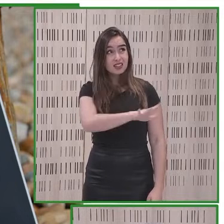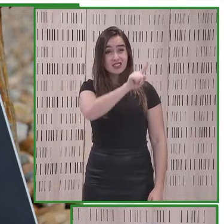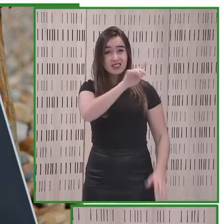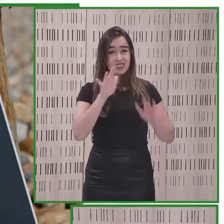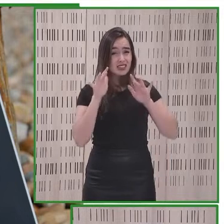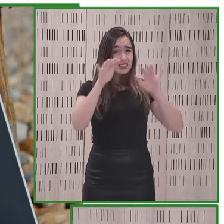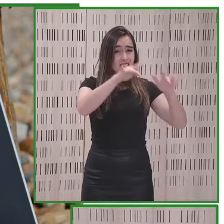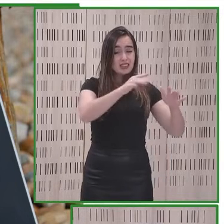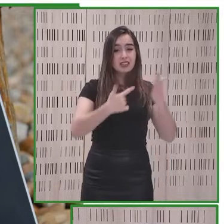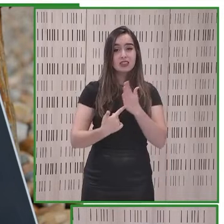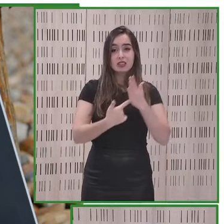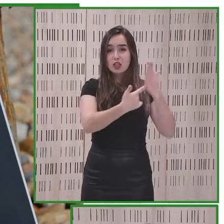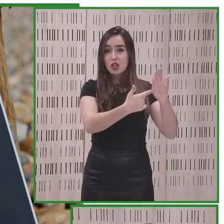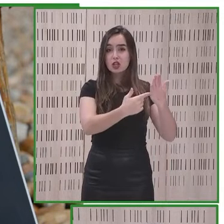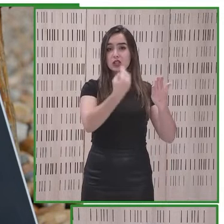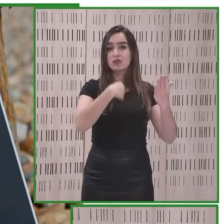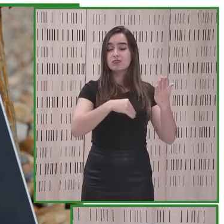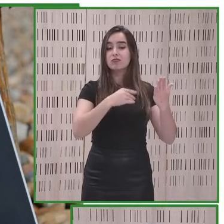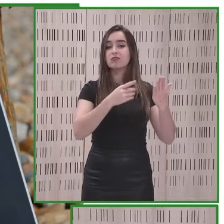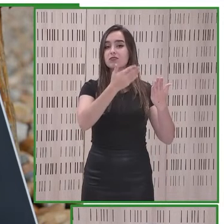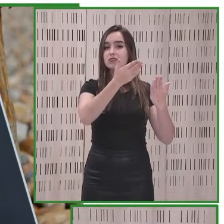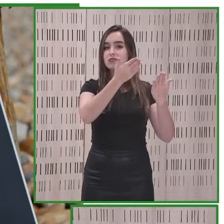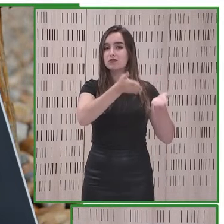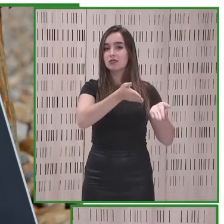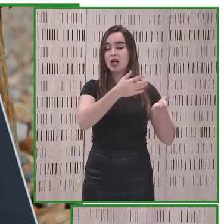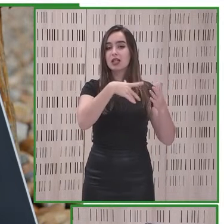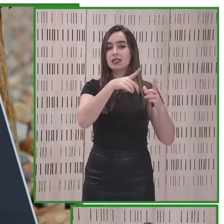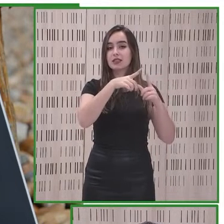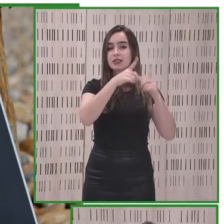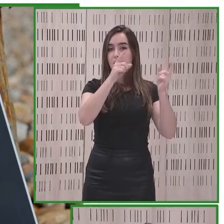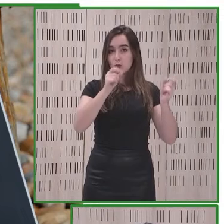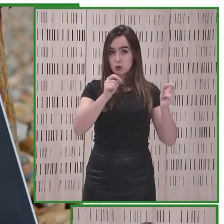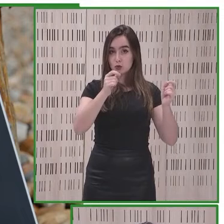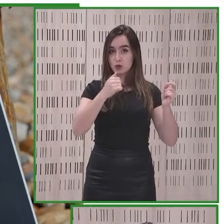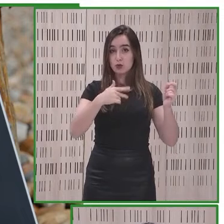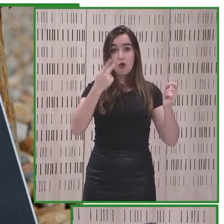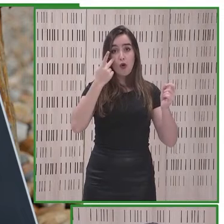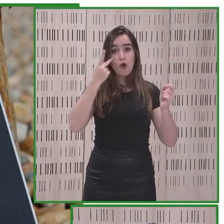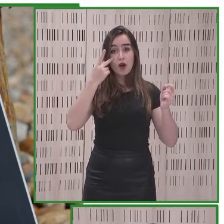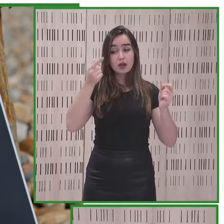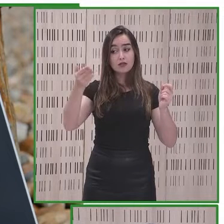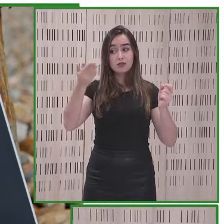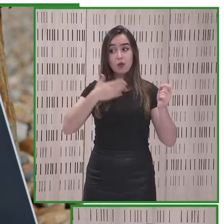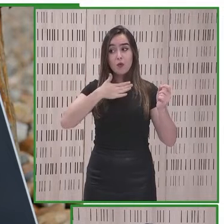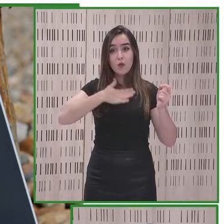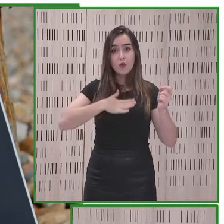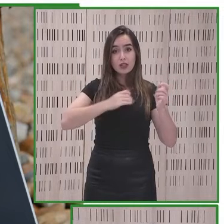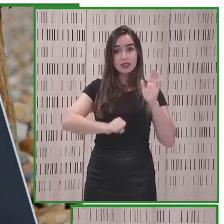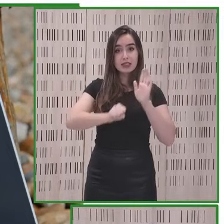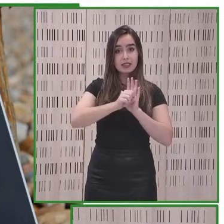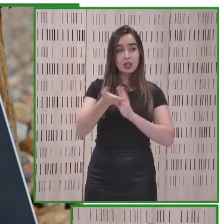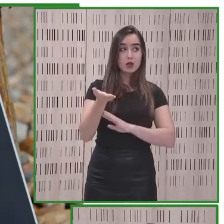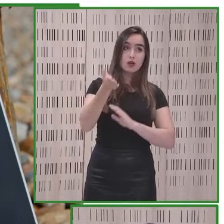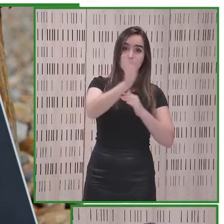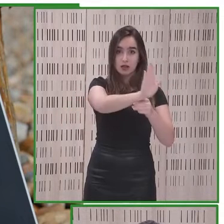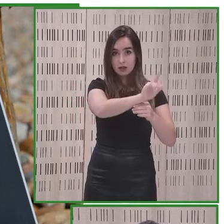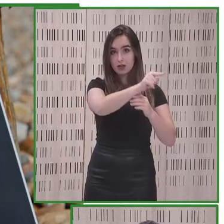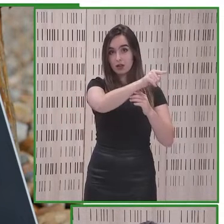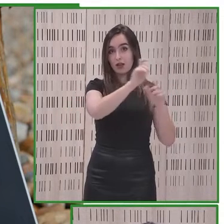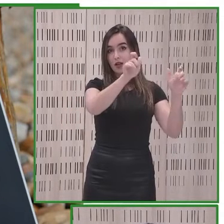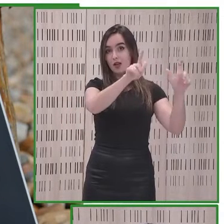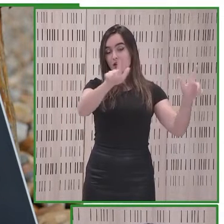mundial de tecnología de consumo, Samsung, desde Corea, quiso presentar nuestro sello Atec en las